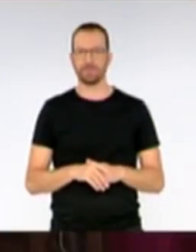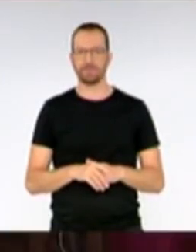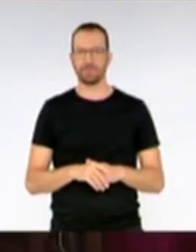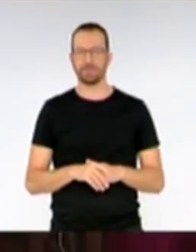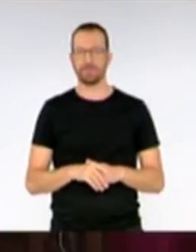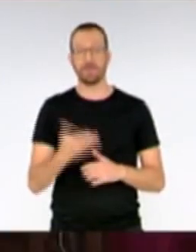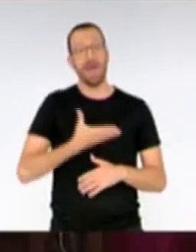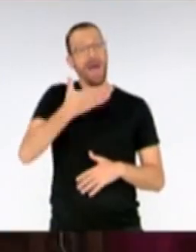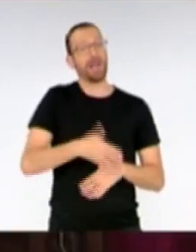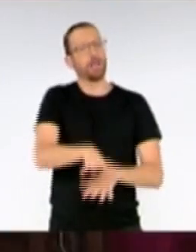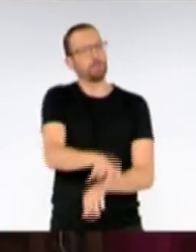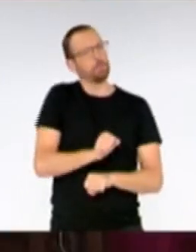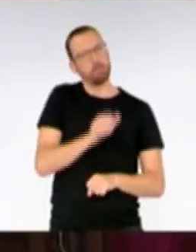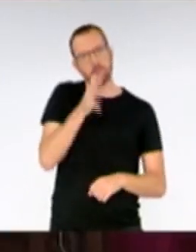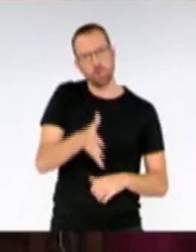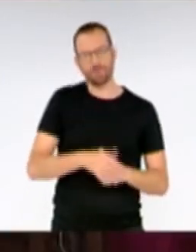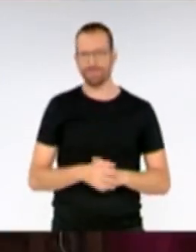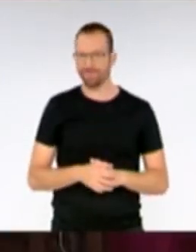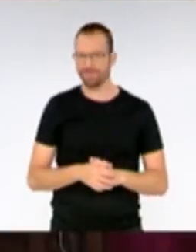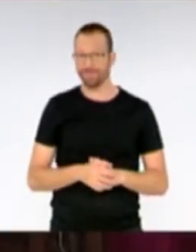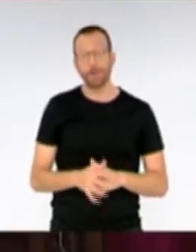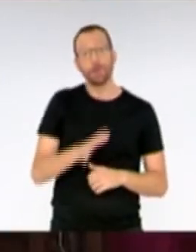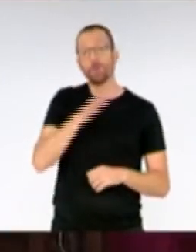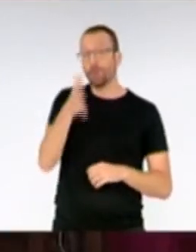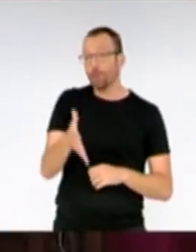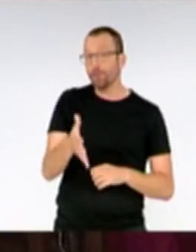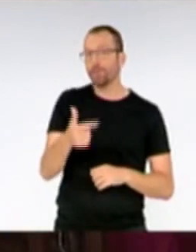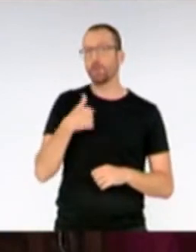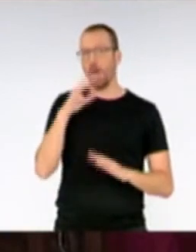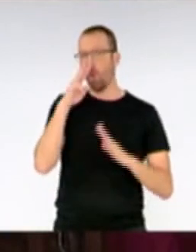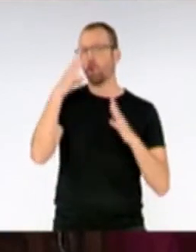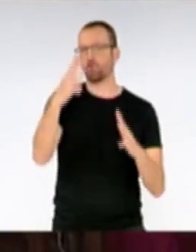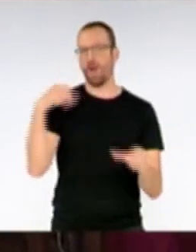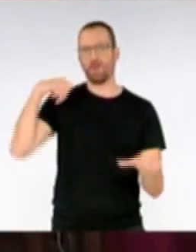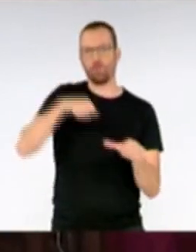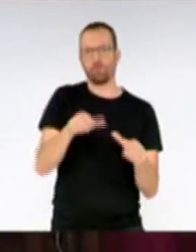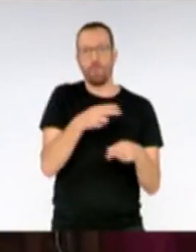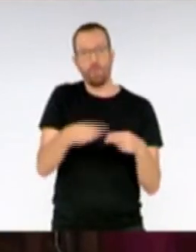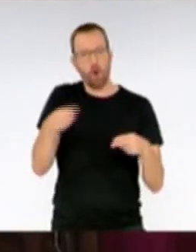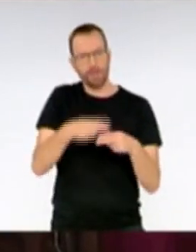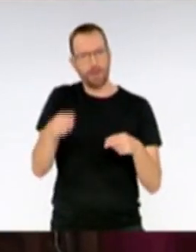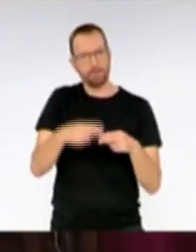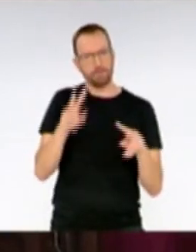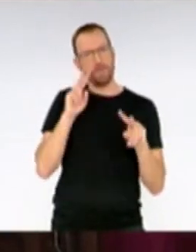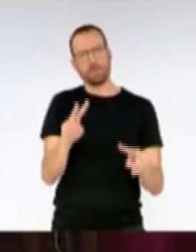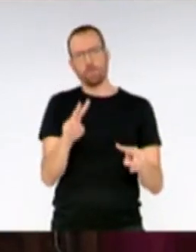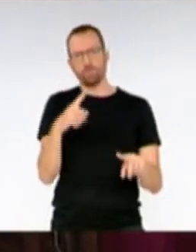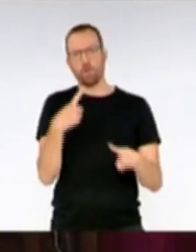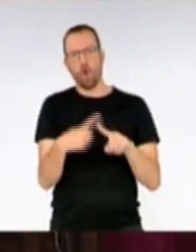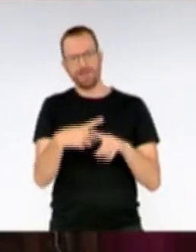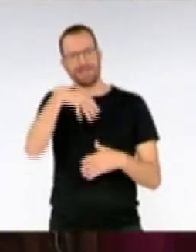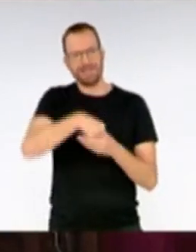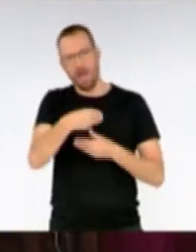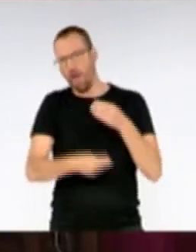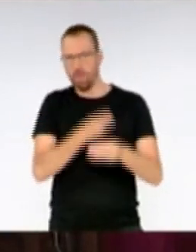¿Por qué quieres ser alcalde? ¿Por qué? Porque llevo ocho años en política, he visto las cosas que se pueden hacer desde dentro